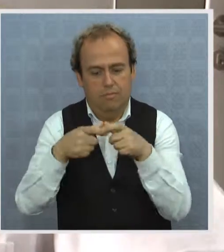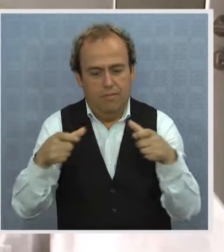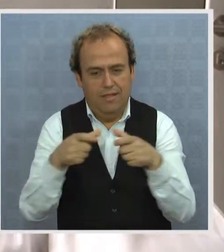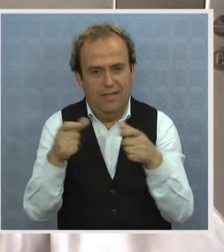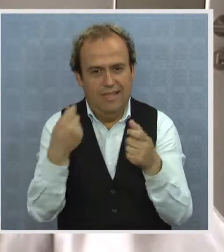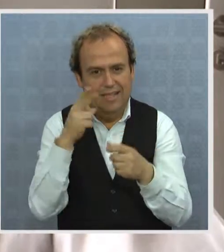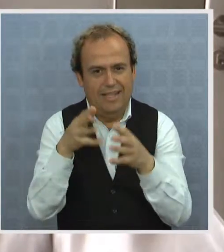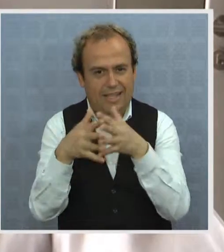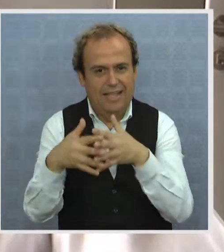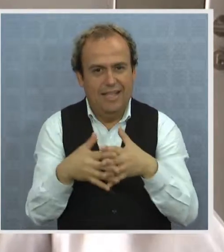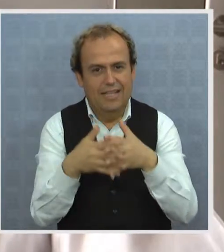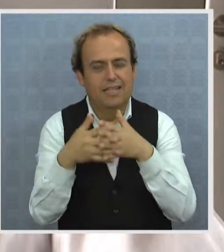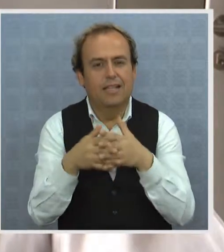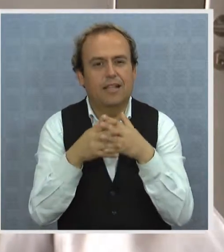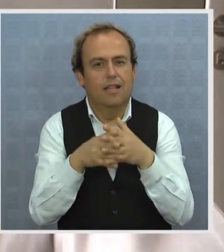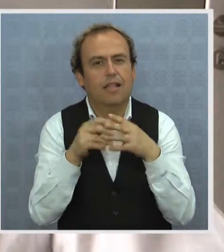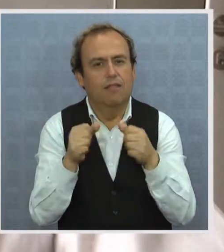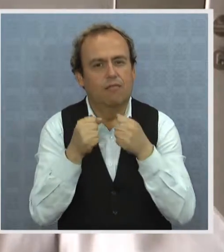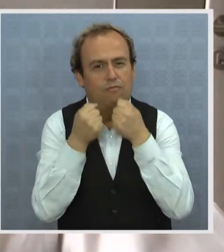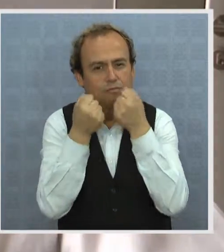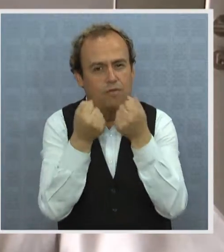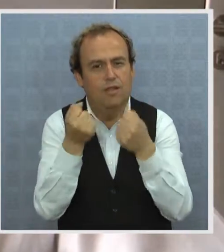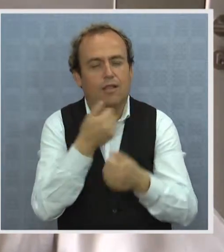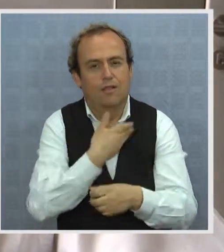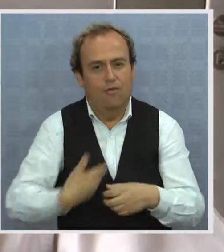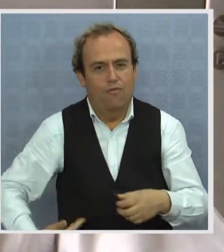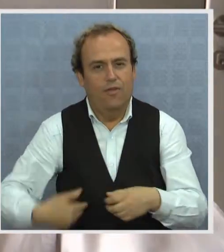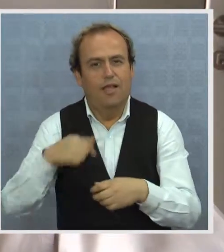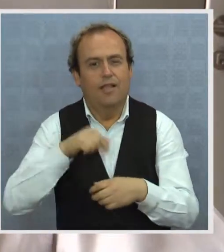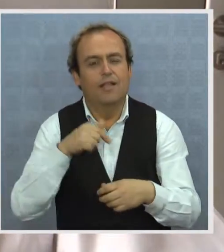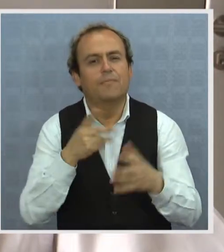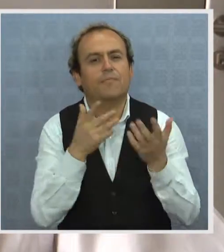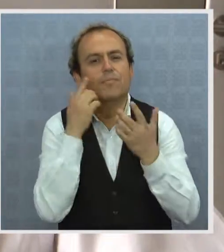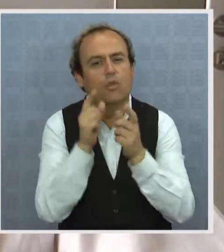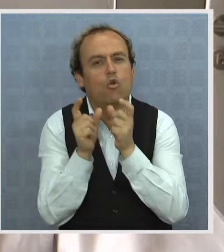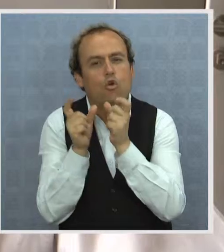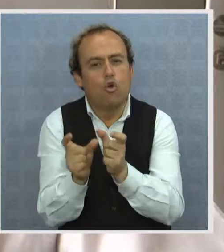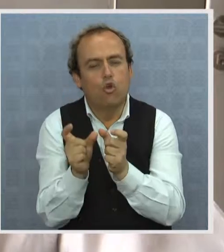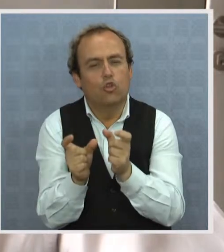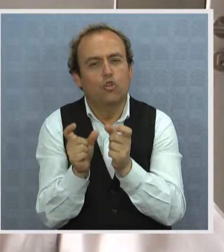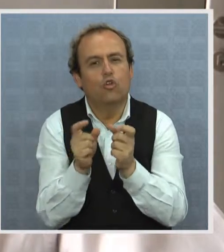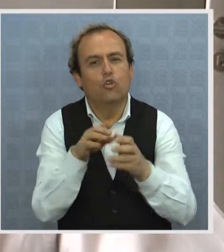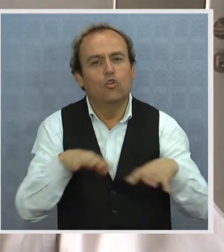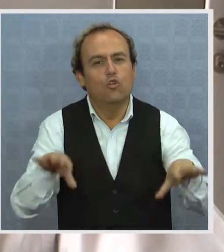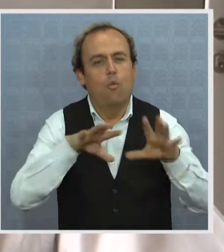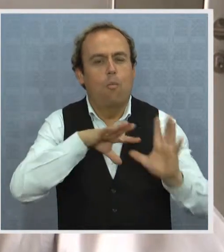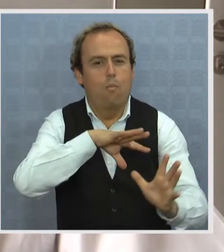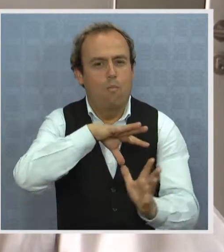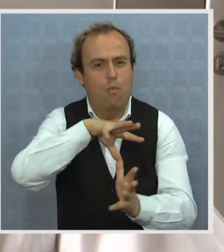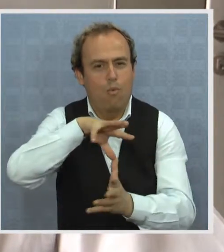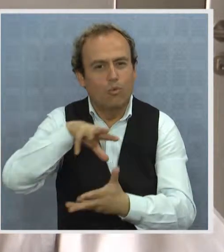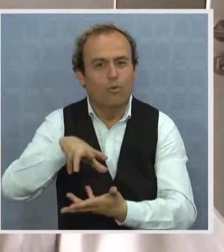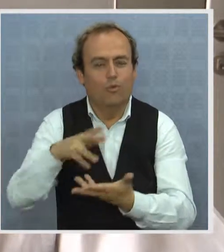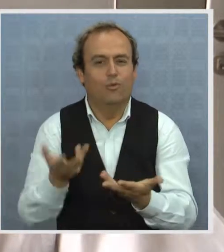americano y el dinero es el fuerte del gobierno norteamericano y es el control global que ejerce sobre el mundo.